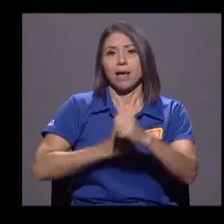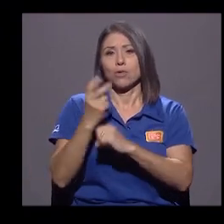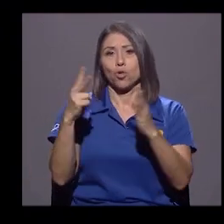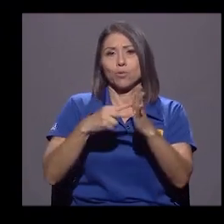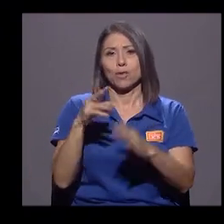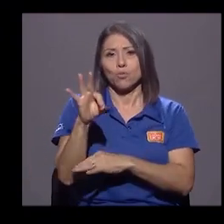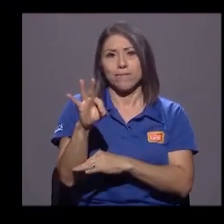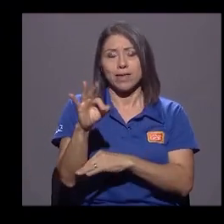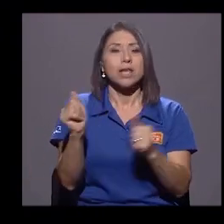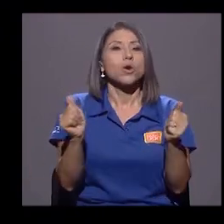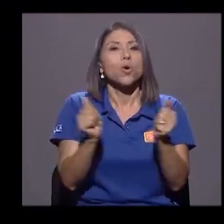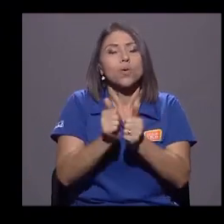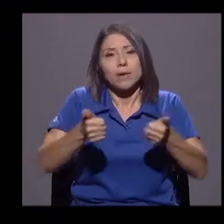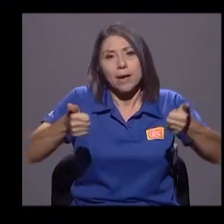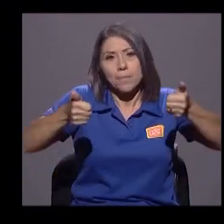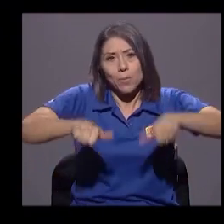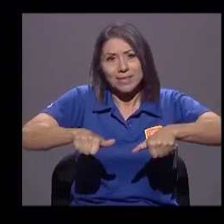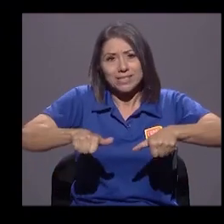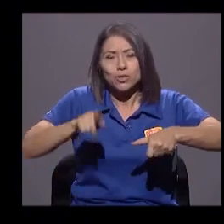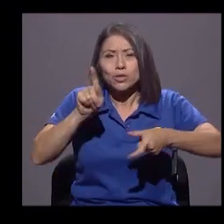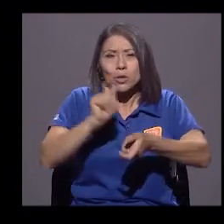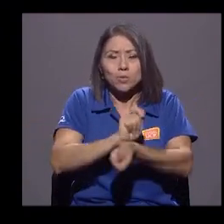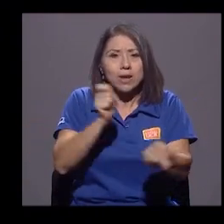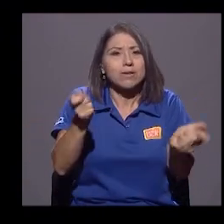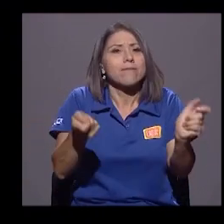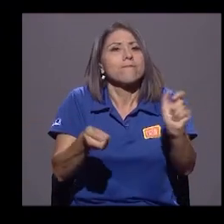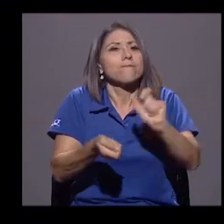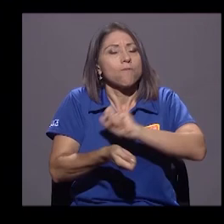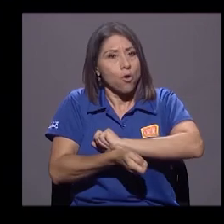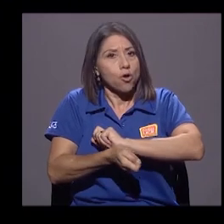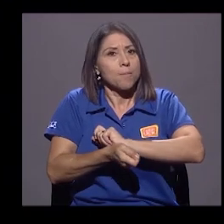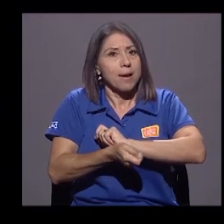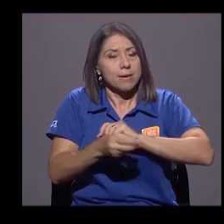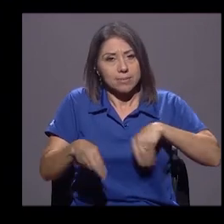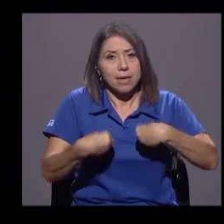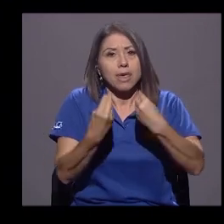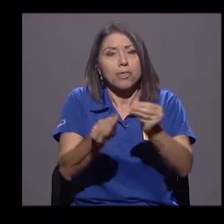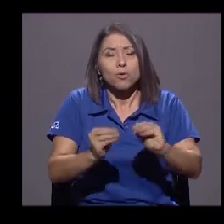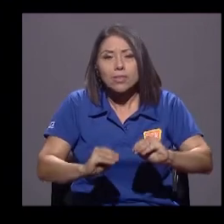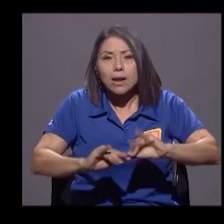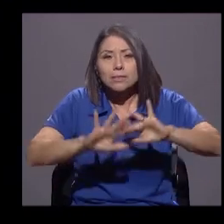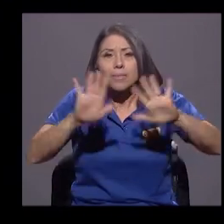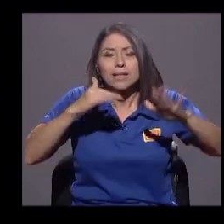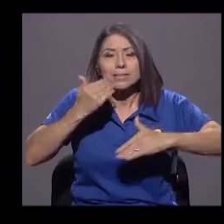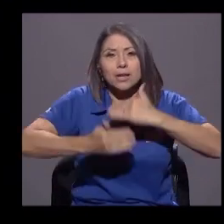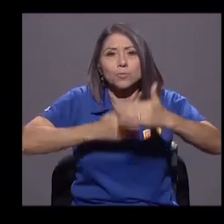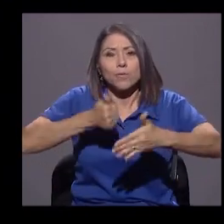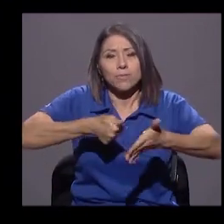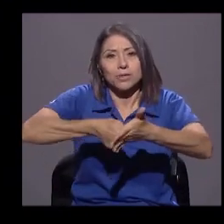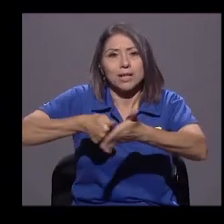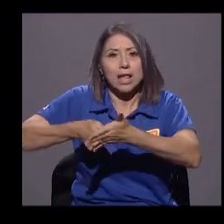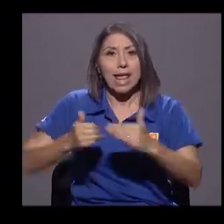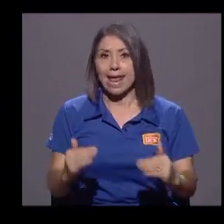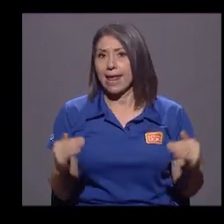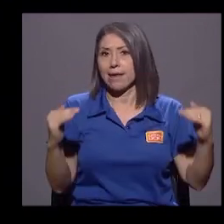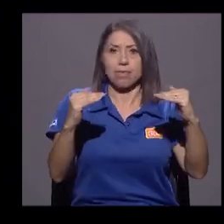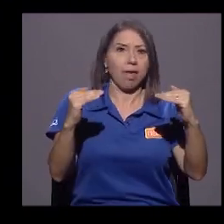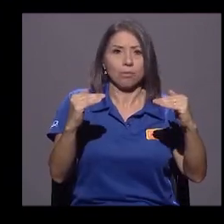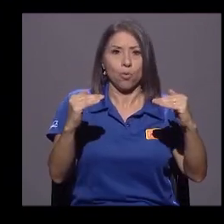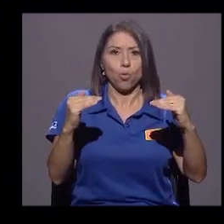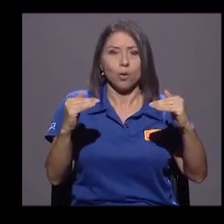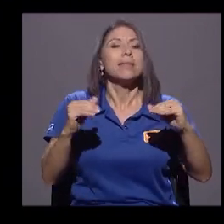que en materia de financiamiento le aportó mucha transparencia a los procesos electorales, no equidad, transparencia,